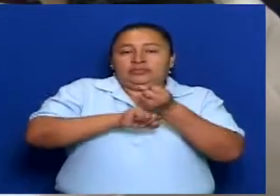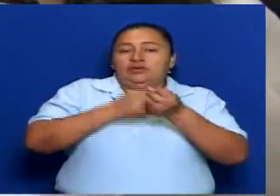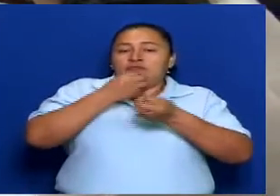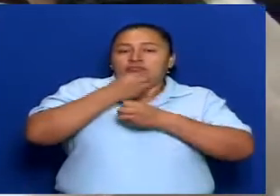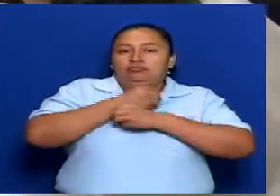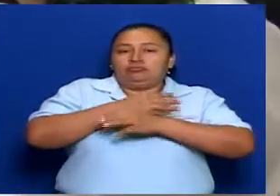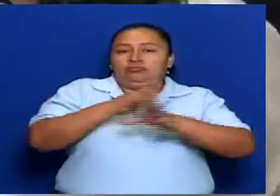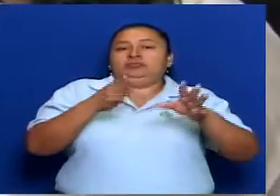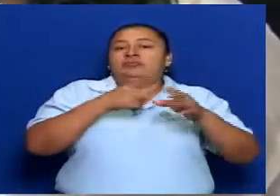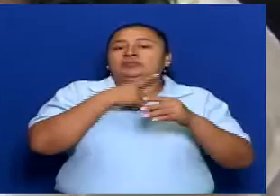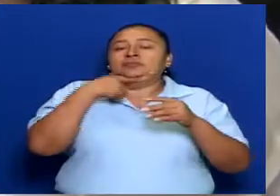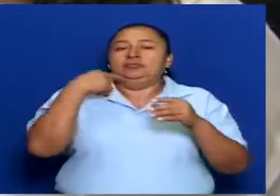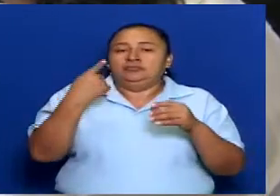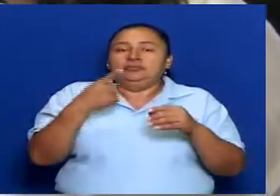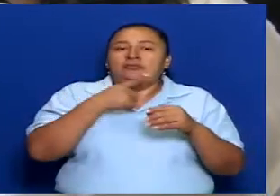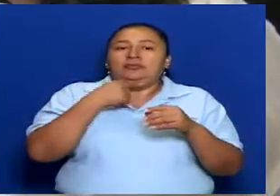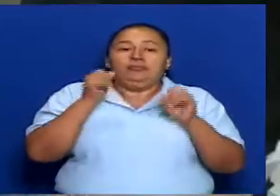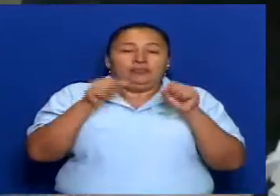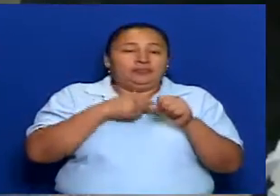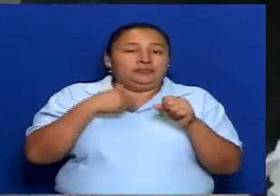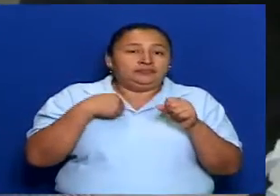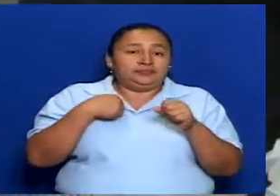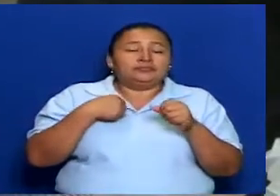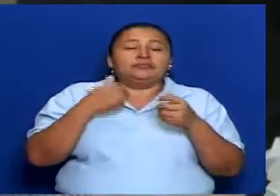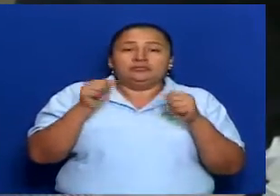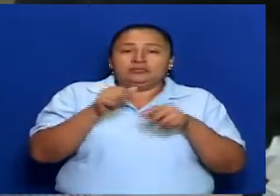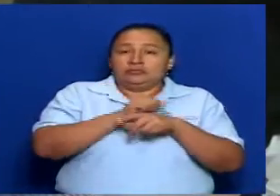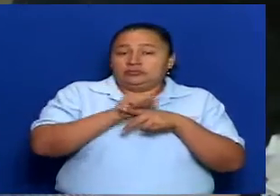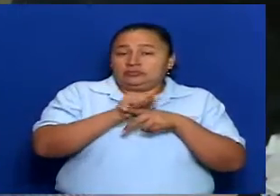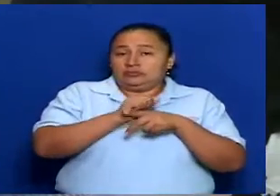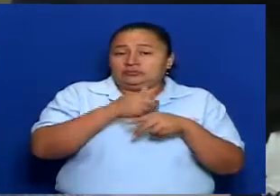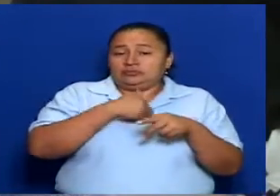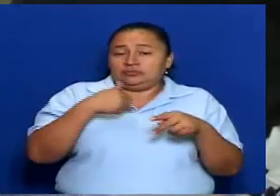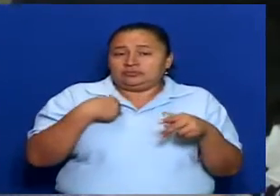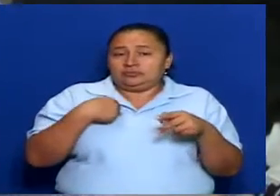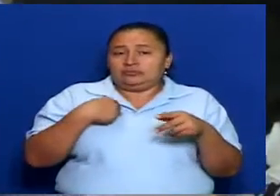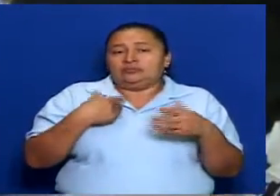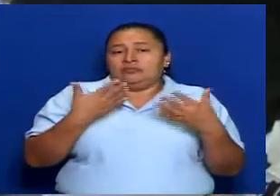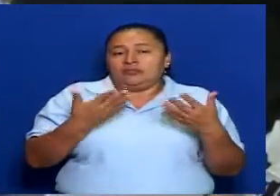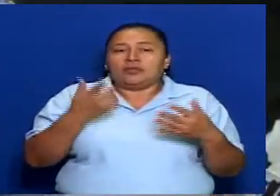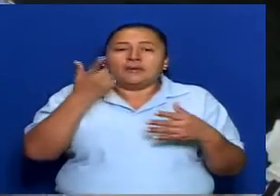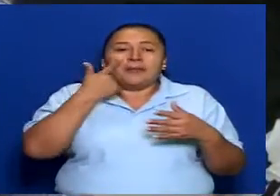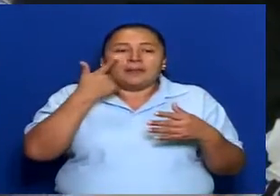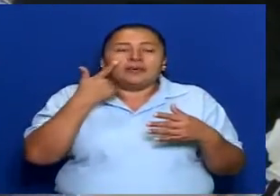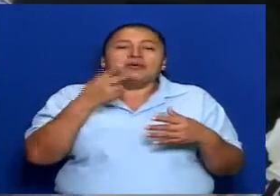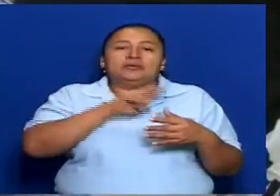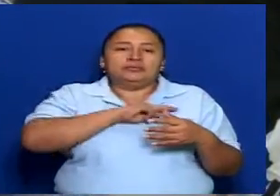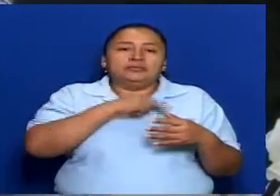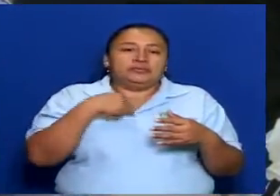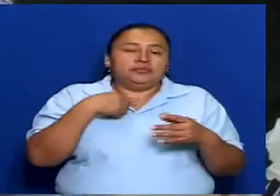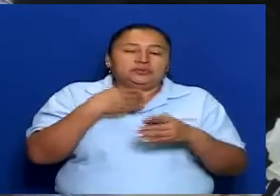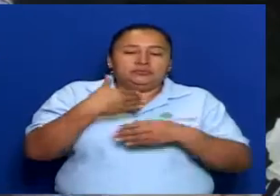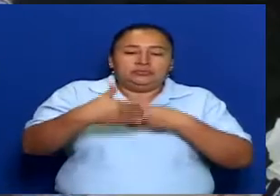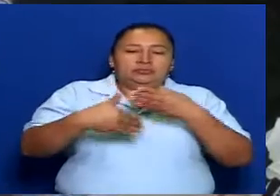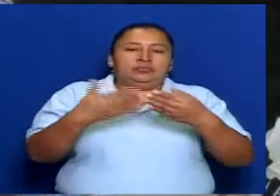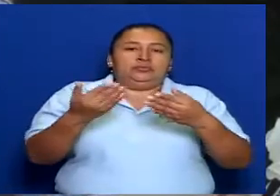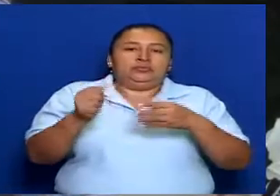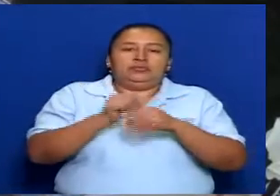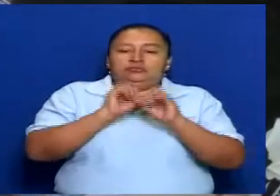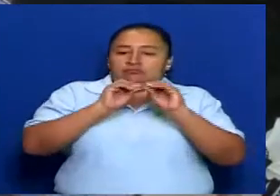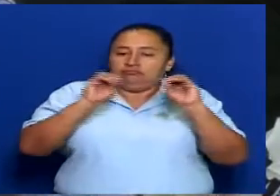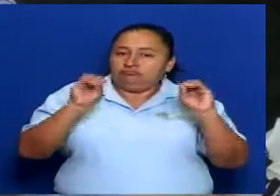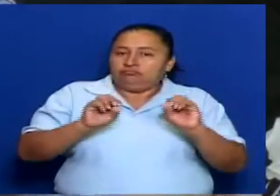divulgación sea una realidad y sea efectiva. Entonces, vemos que hay que hacer ese proceso de